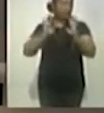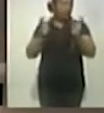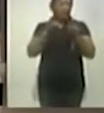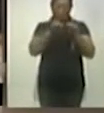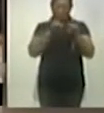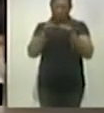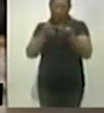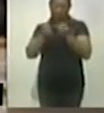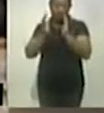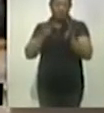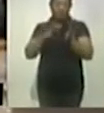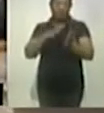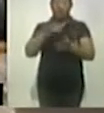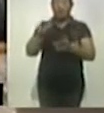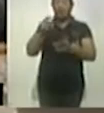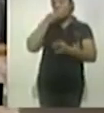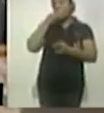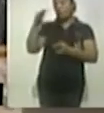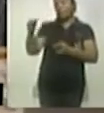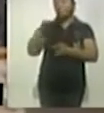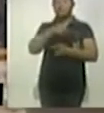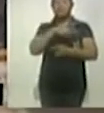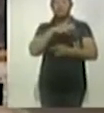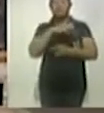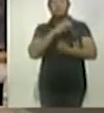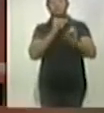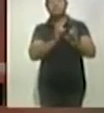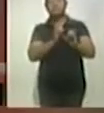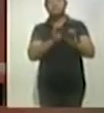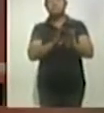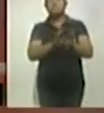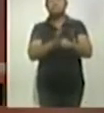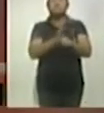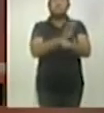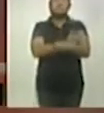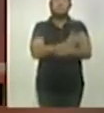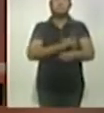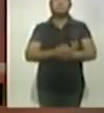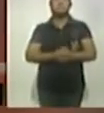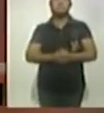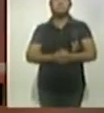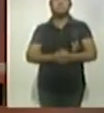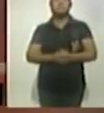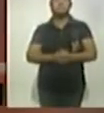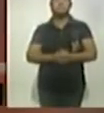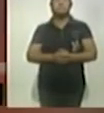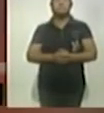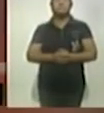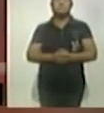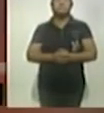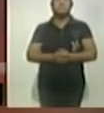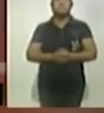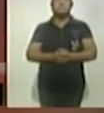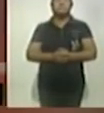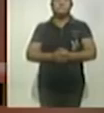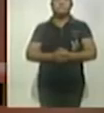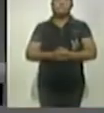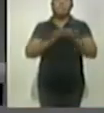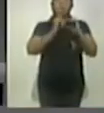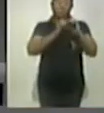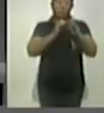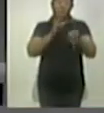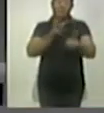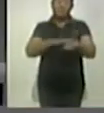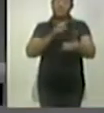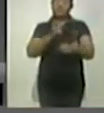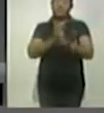activaron algunos seguros que tiene esta refinería para evitar alguna catástrofe. A la hora que